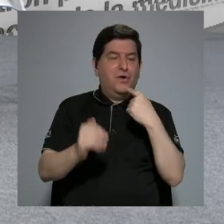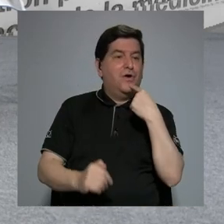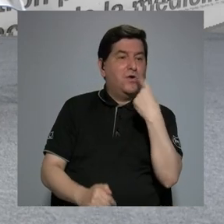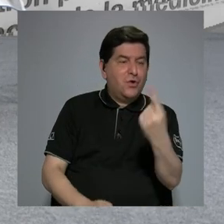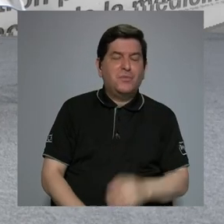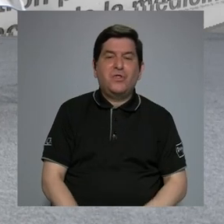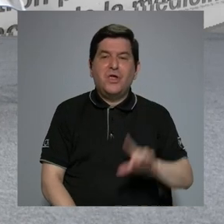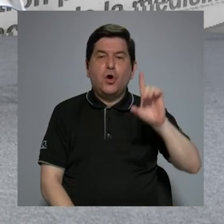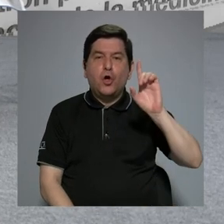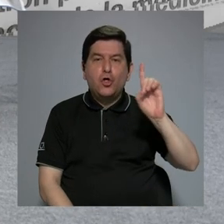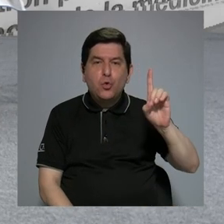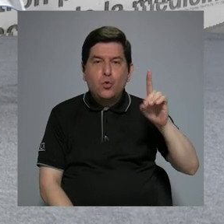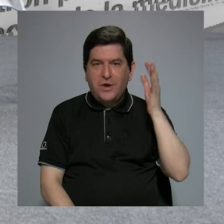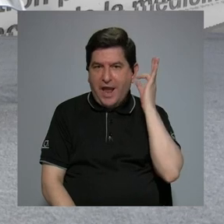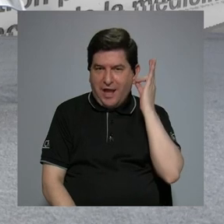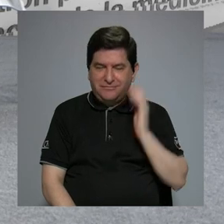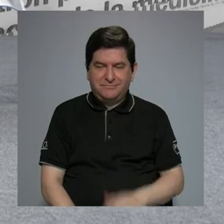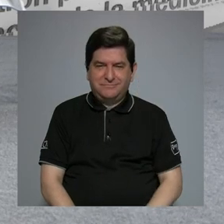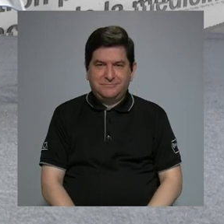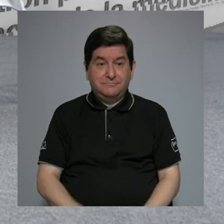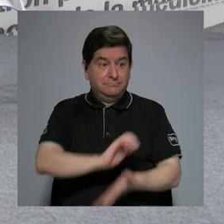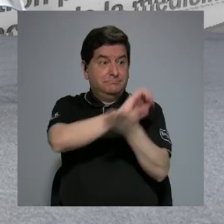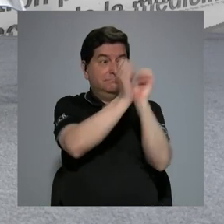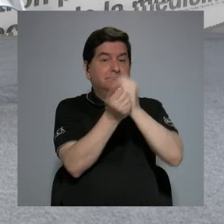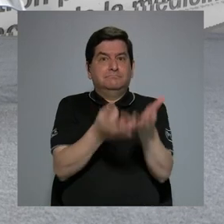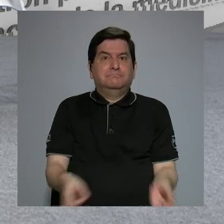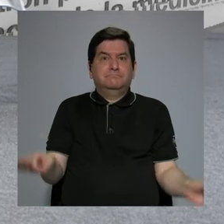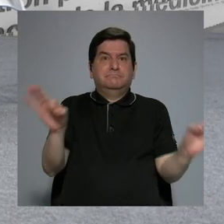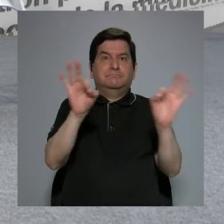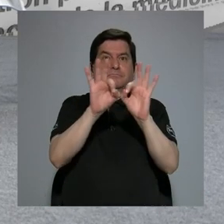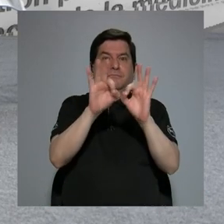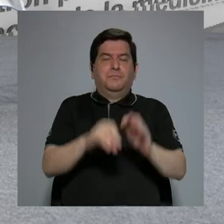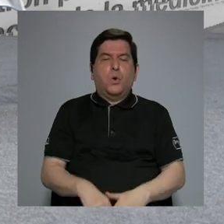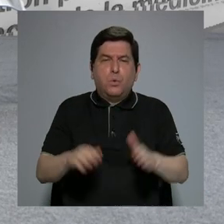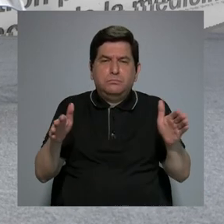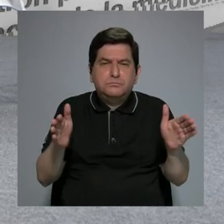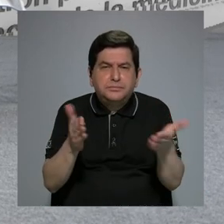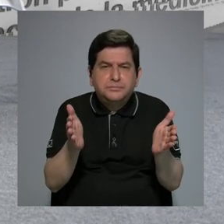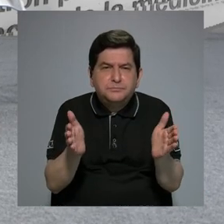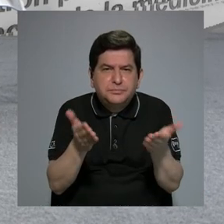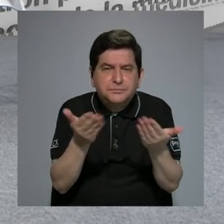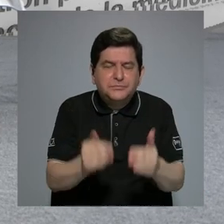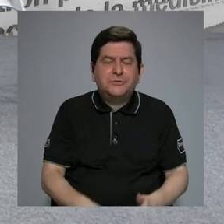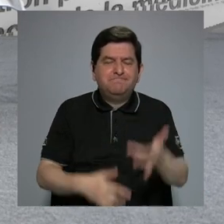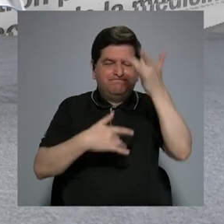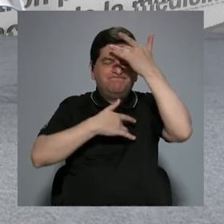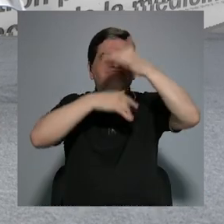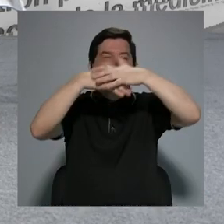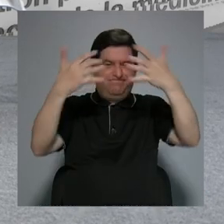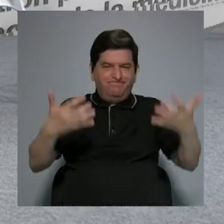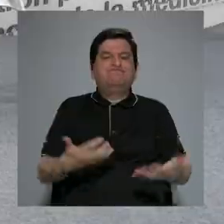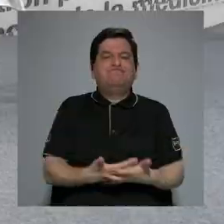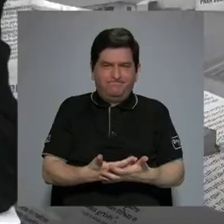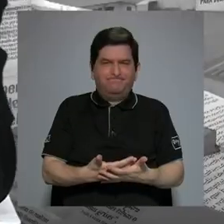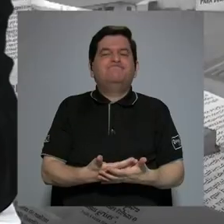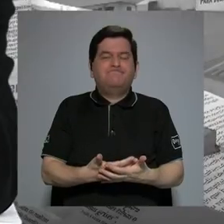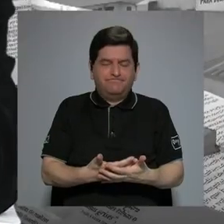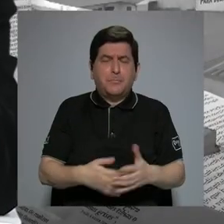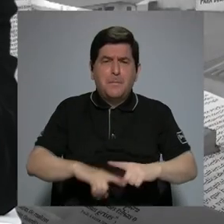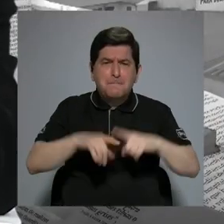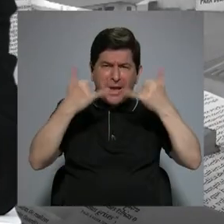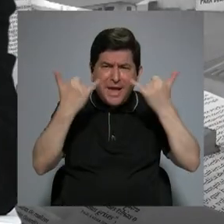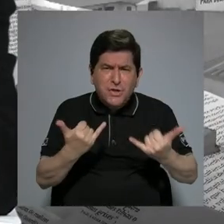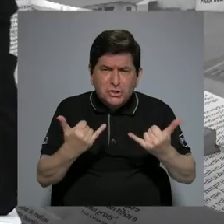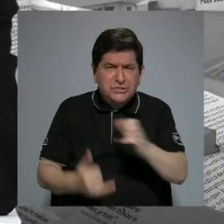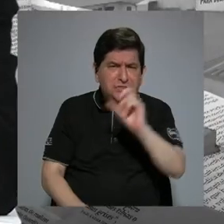Dunia, vino a ser un cambio importante que se impulsó con la pandemia, ¿verdad? Pero